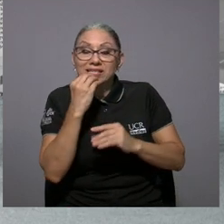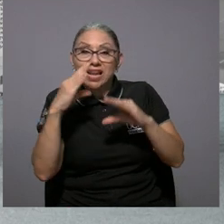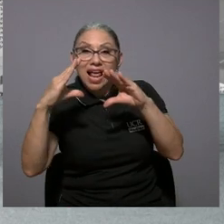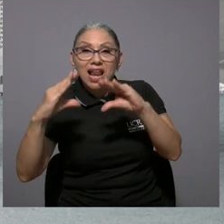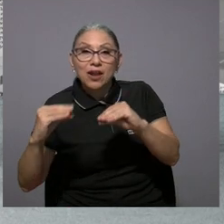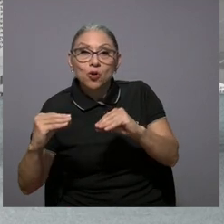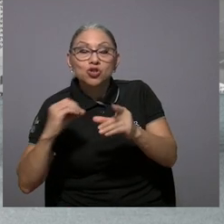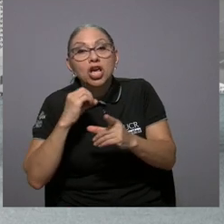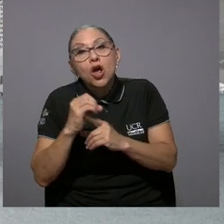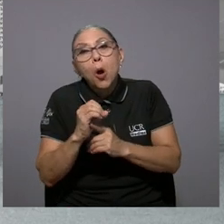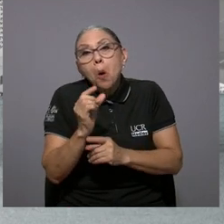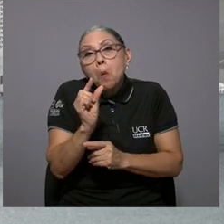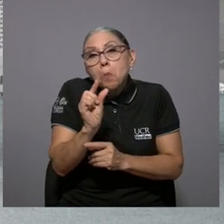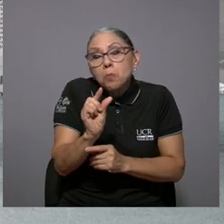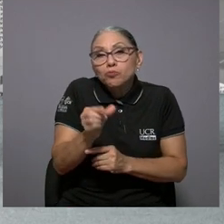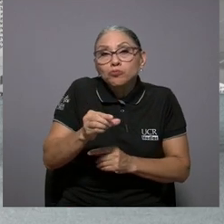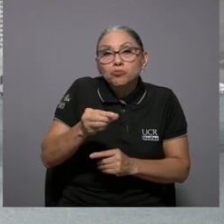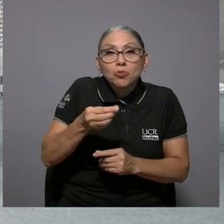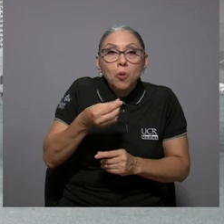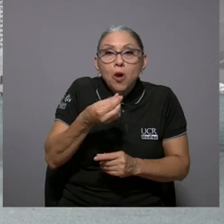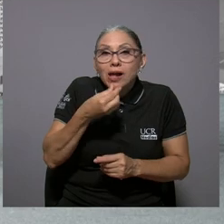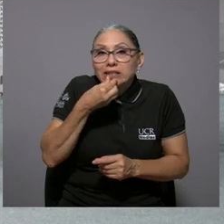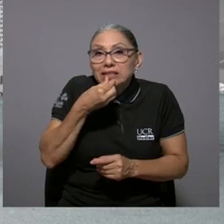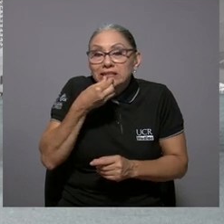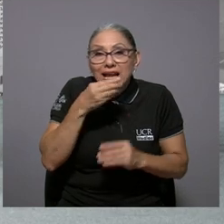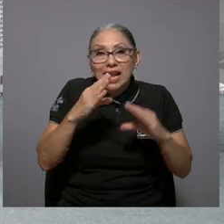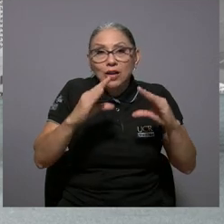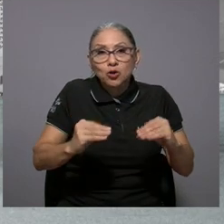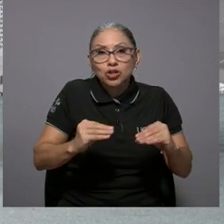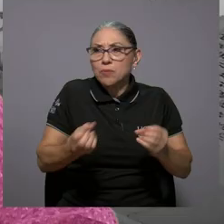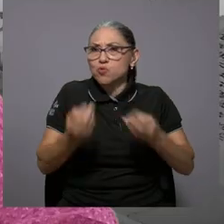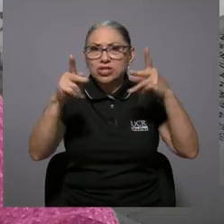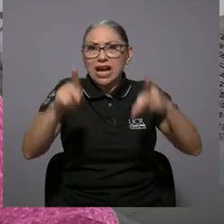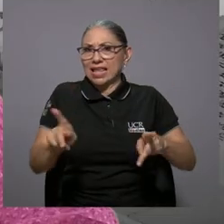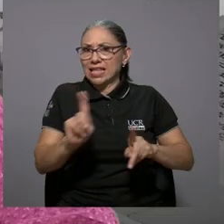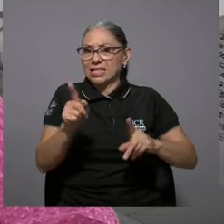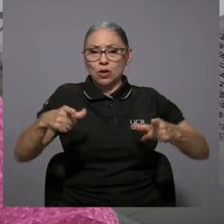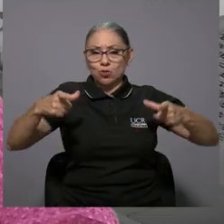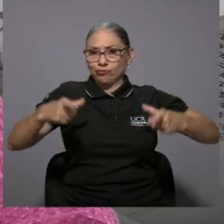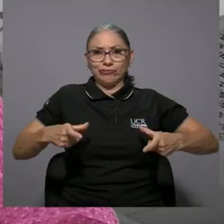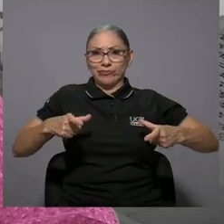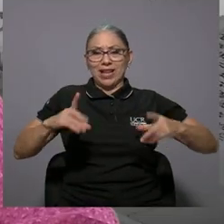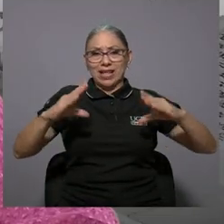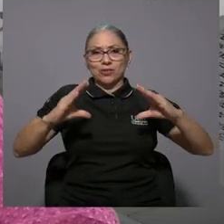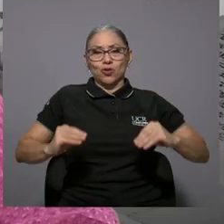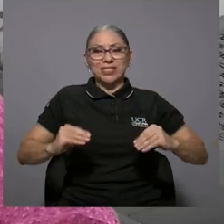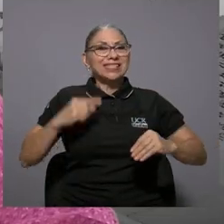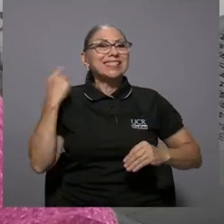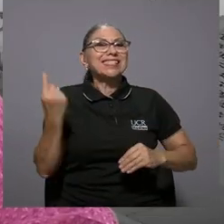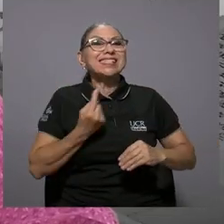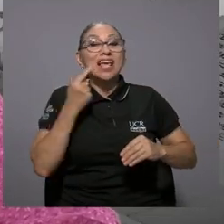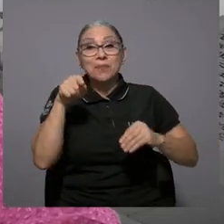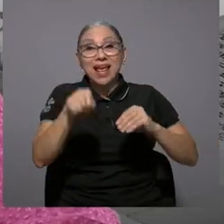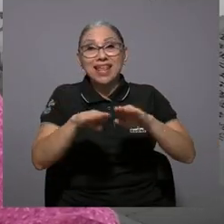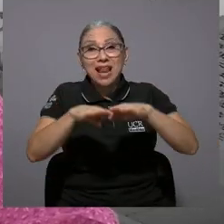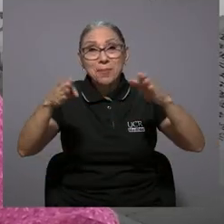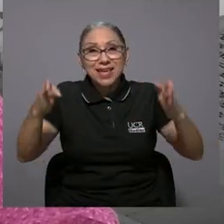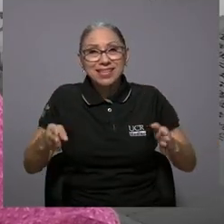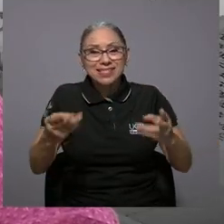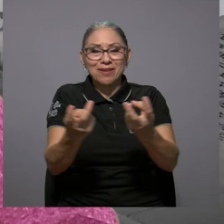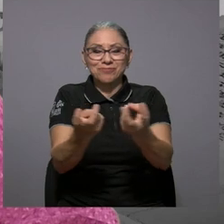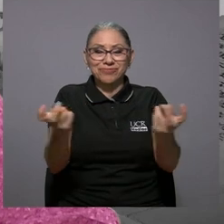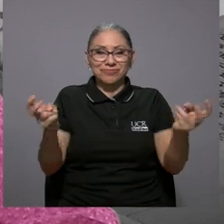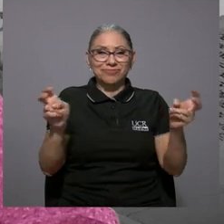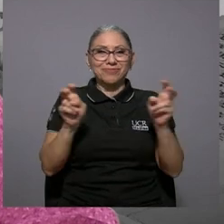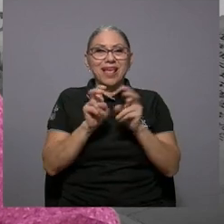para la cena de la noche o el bocadillo de la noche porque hay mucha gente que ya no cena en las noches siempre es